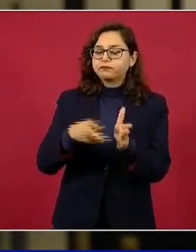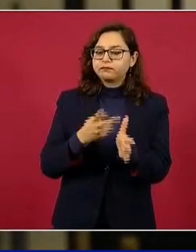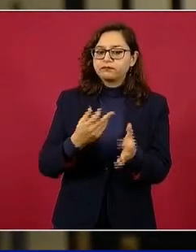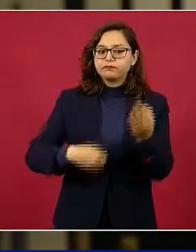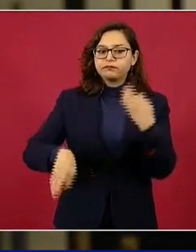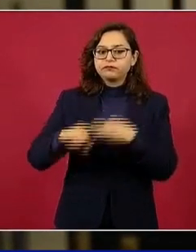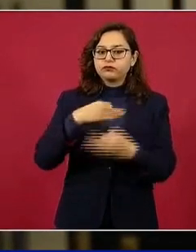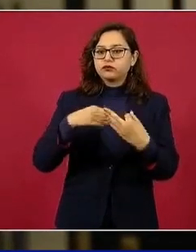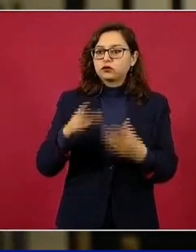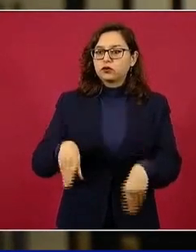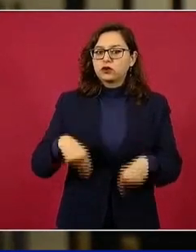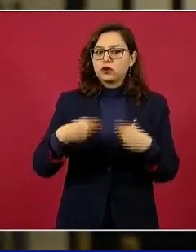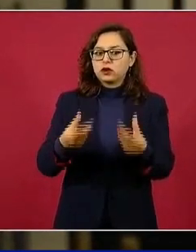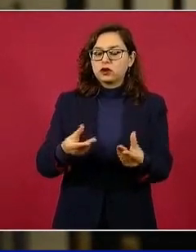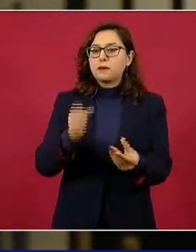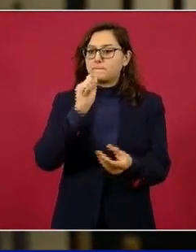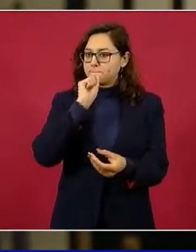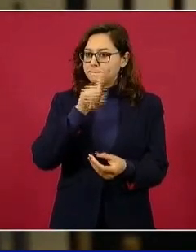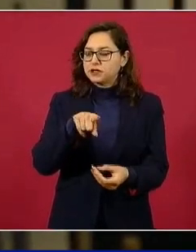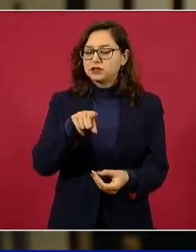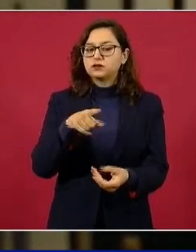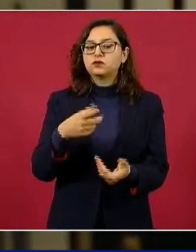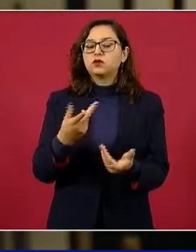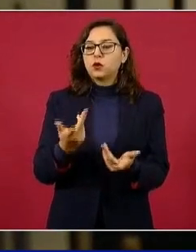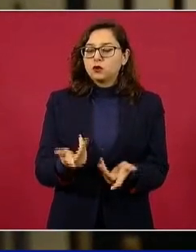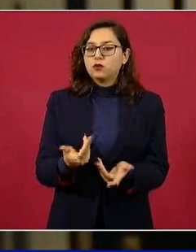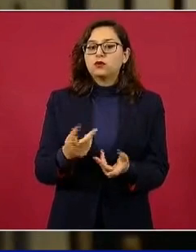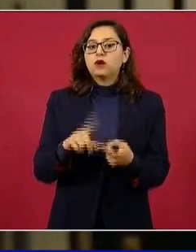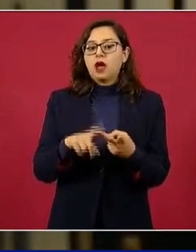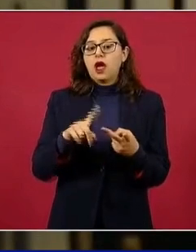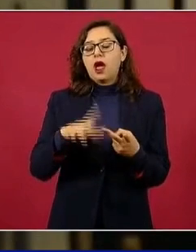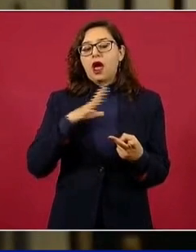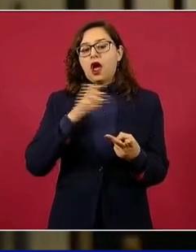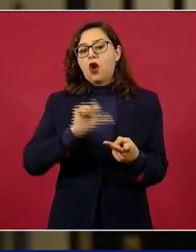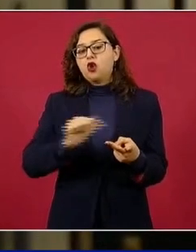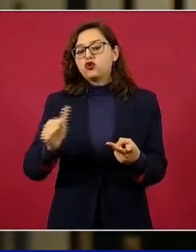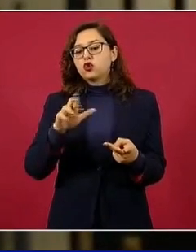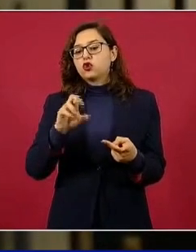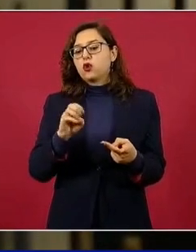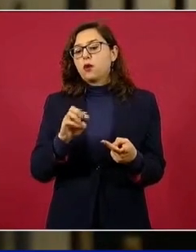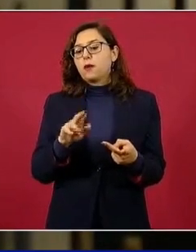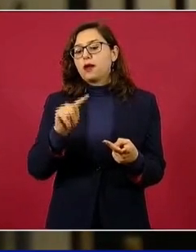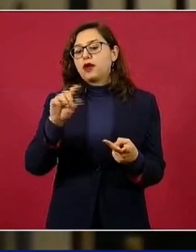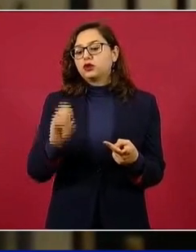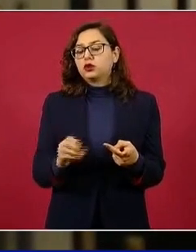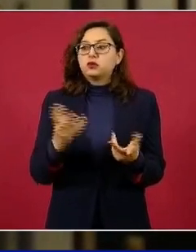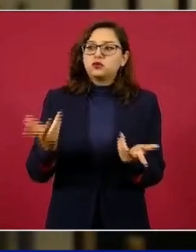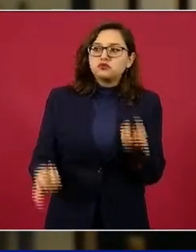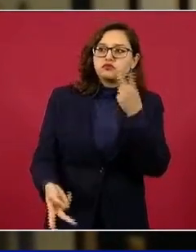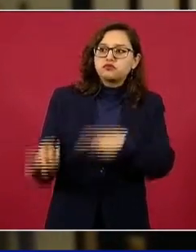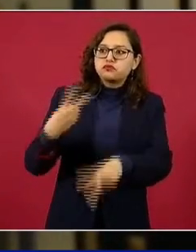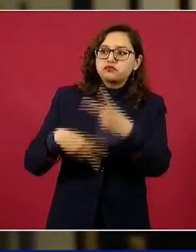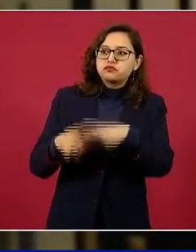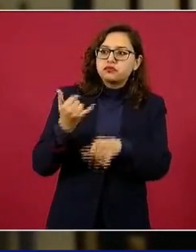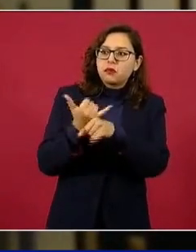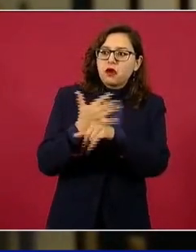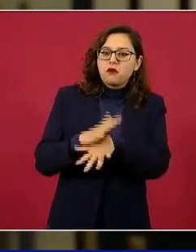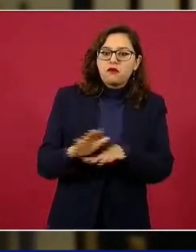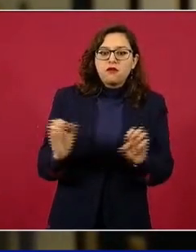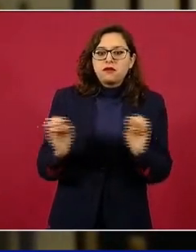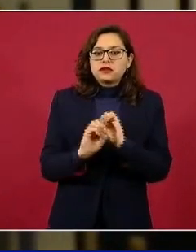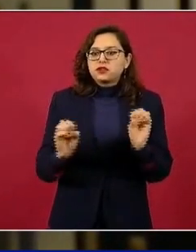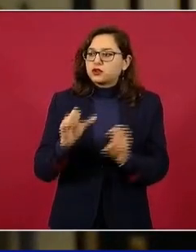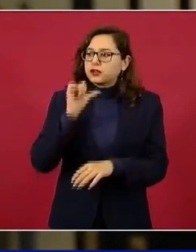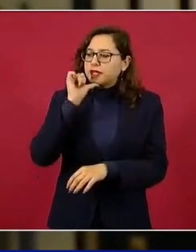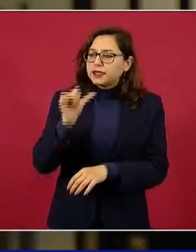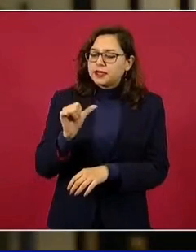quiere, la atienda a la secretaria Rosa Isela. También Roberto Salcedo Aquino no se presentó para informar sobre este tema y le dejo también otros